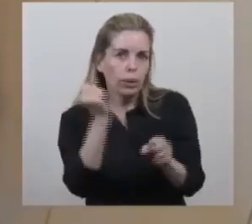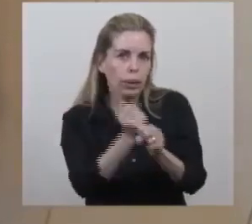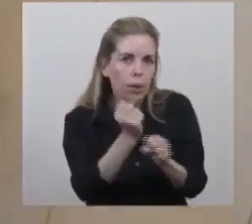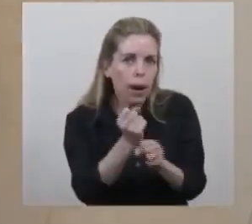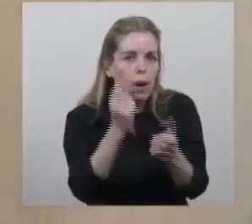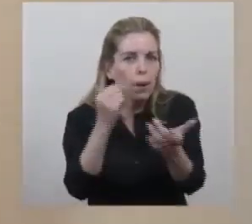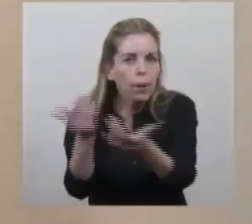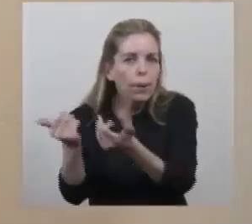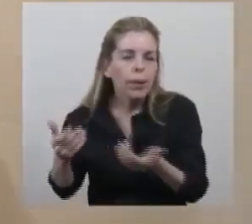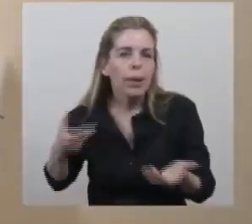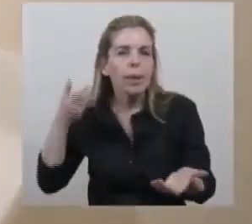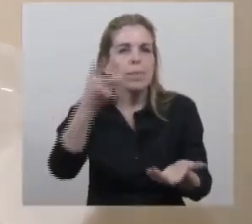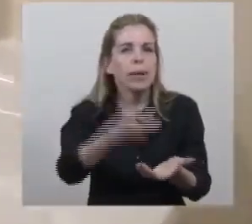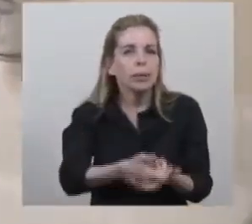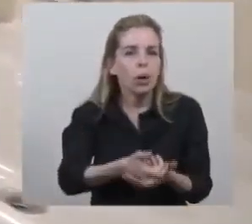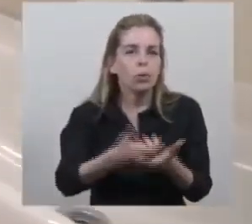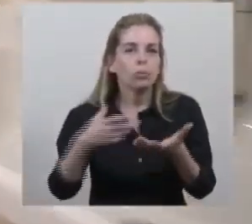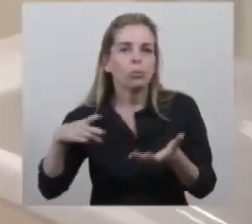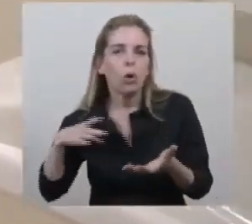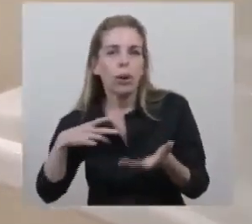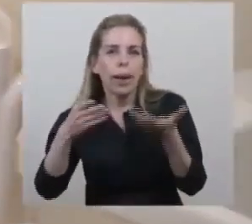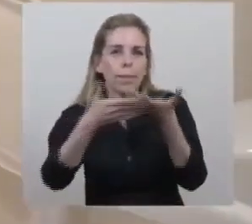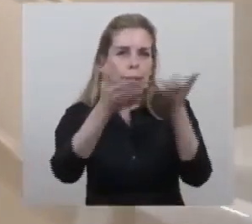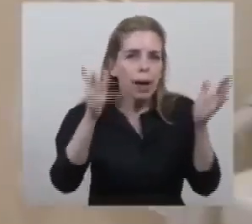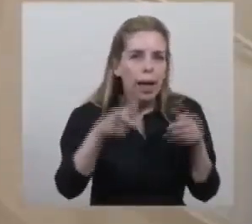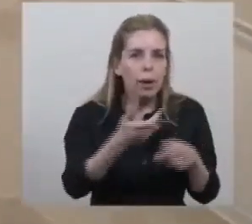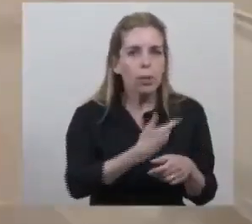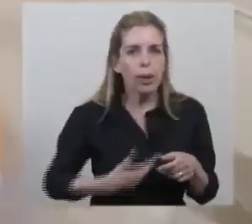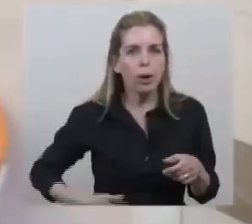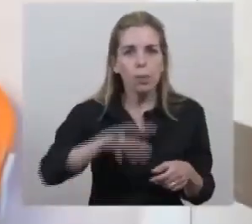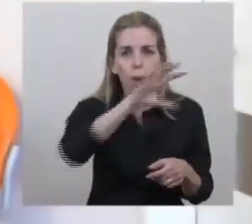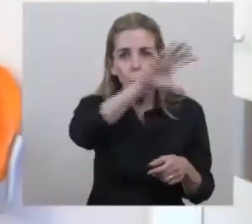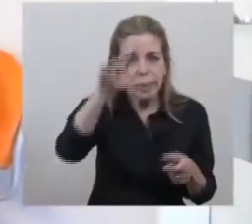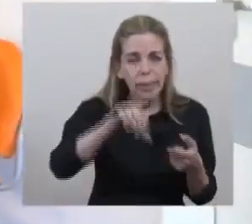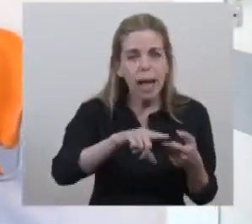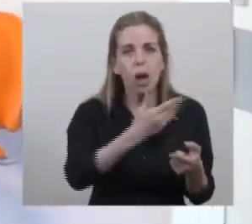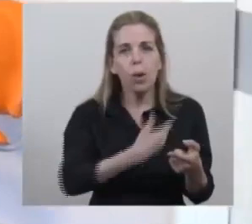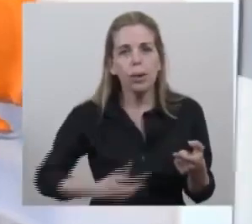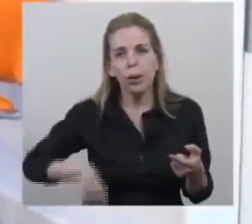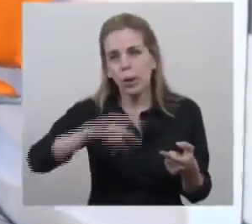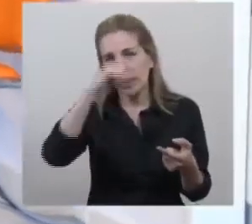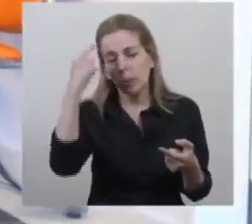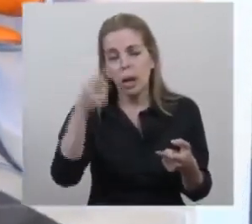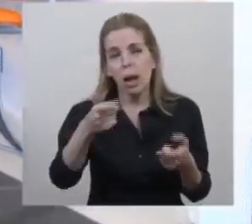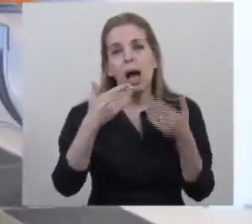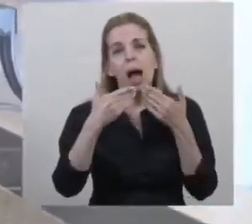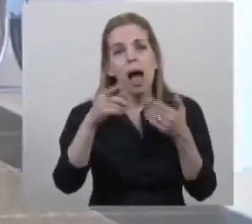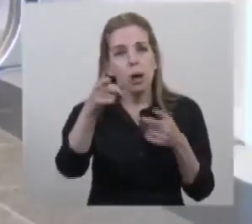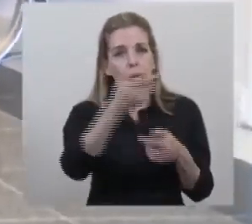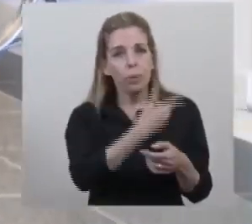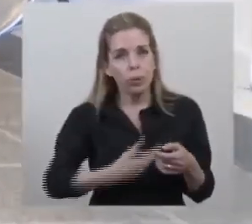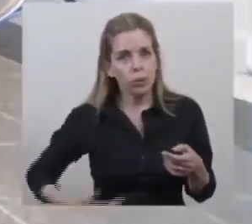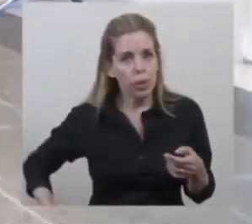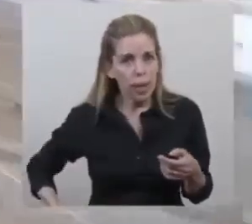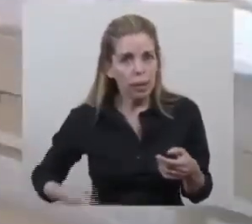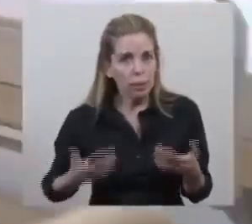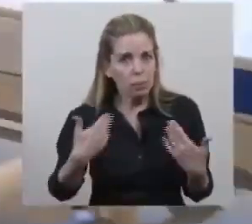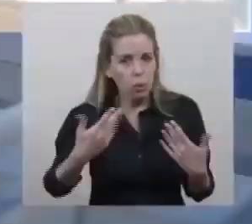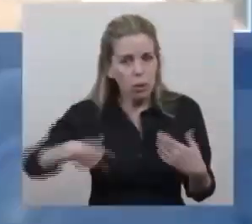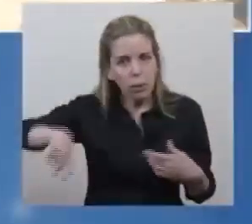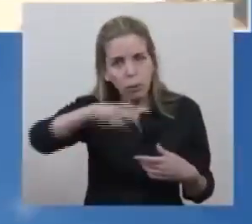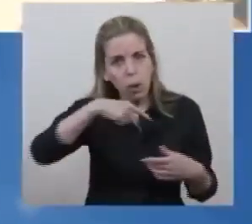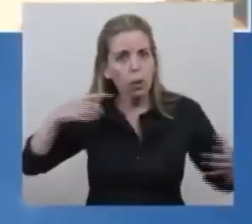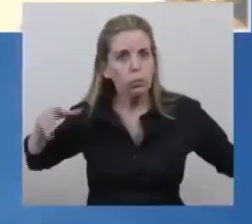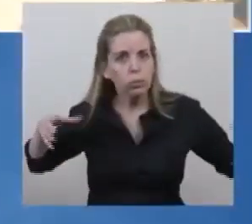articulando inversión pública y privada el gobierno provincial y el gobierno nacional. Agradecerle, Presidente, la posibilidad de poder